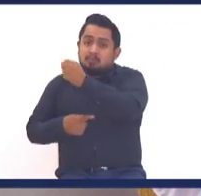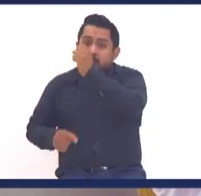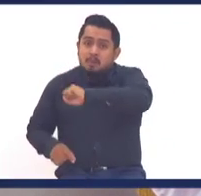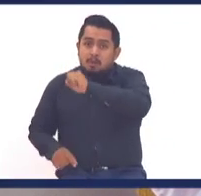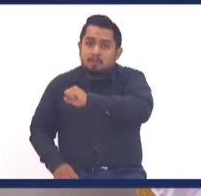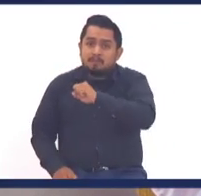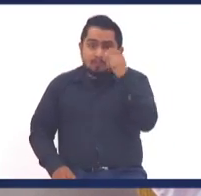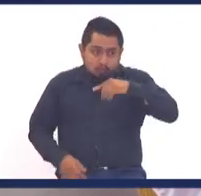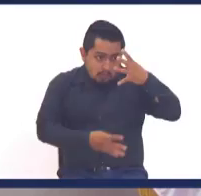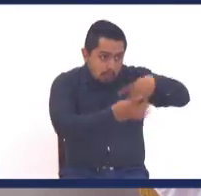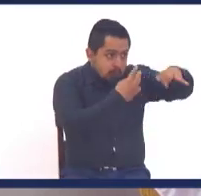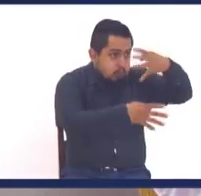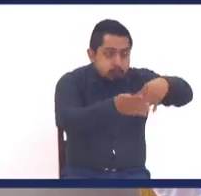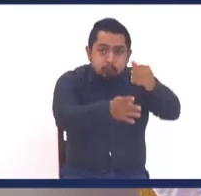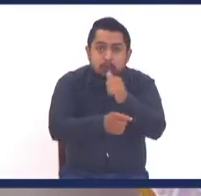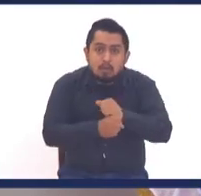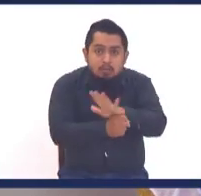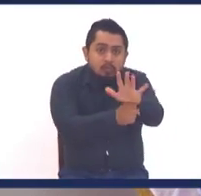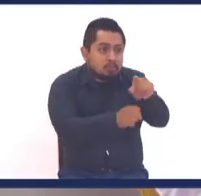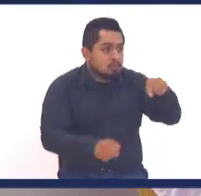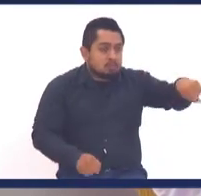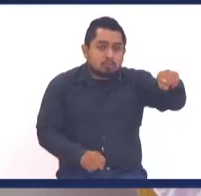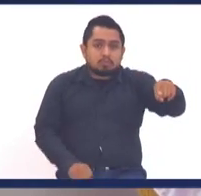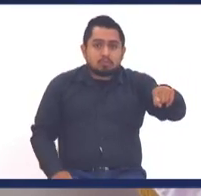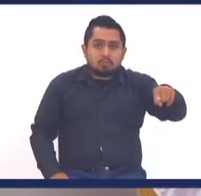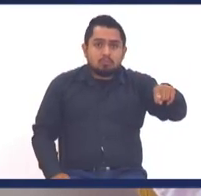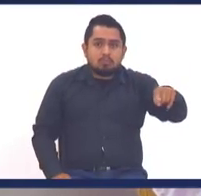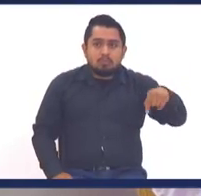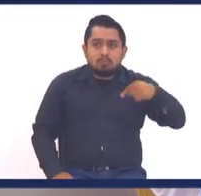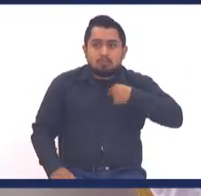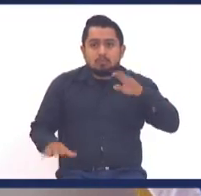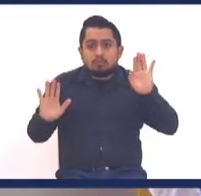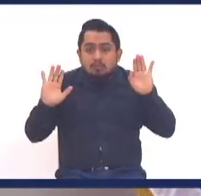por las cosas que están sucediendo, es conveniente, no sé si es legal,